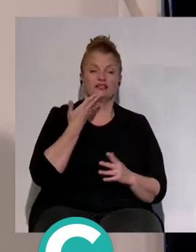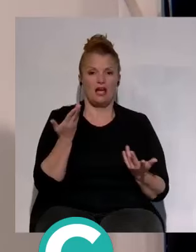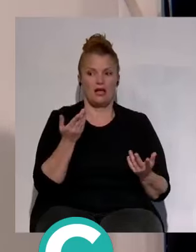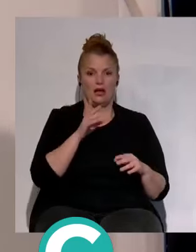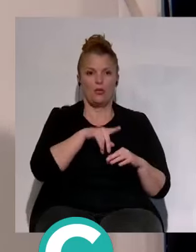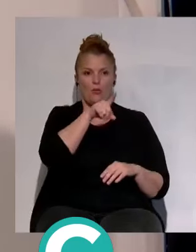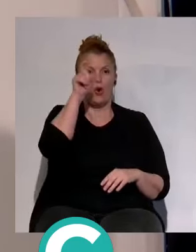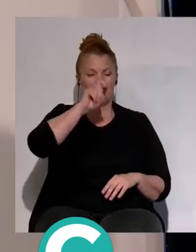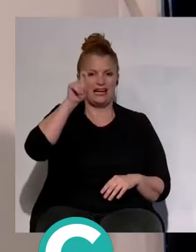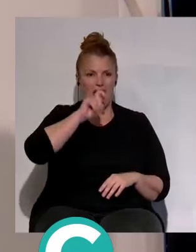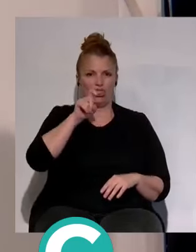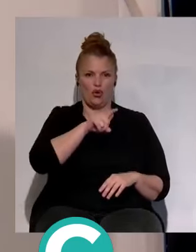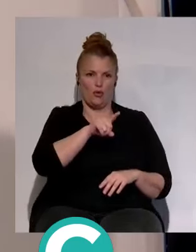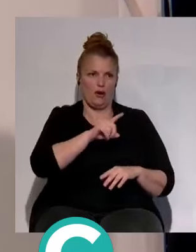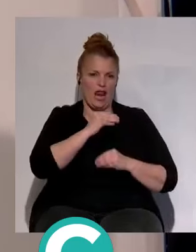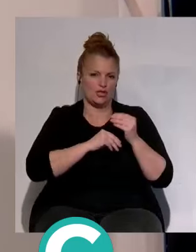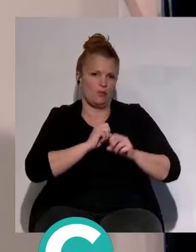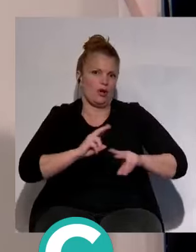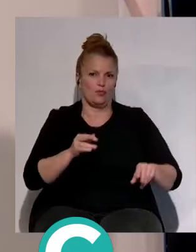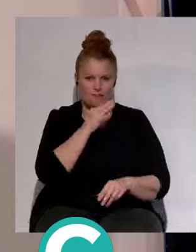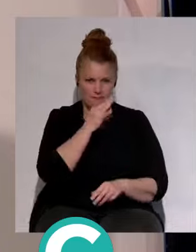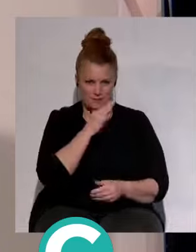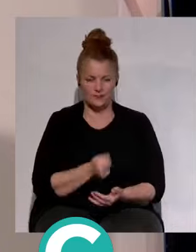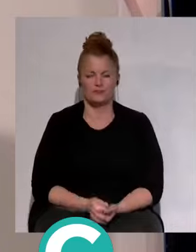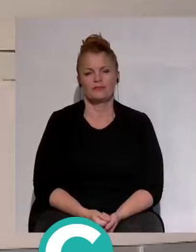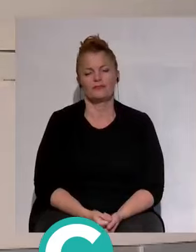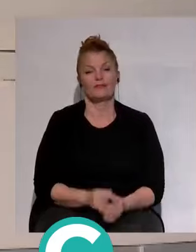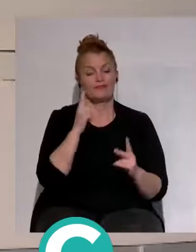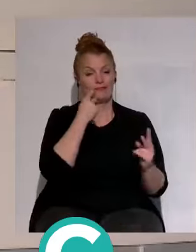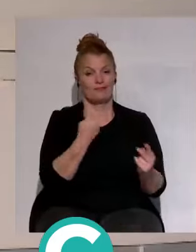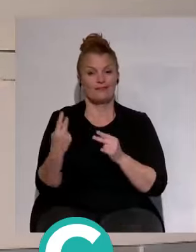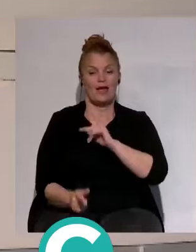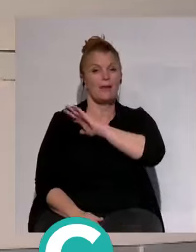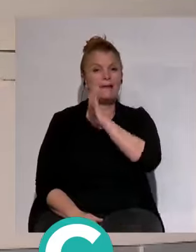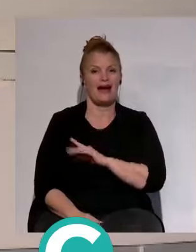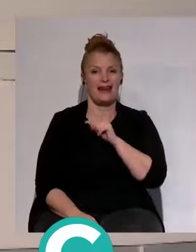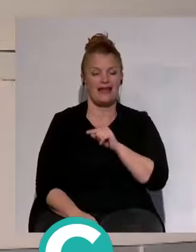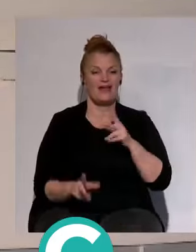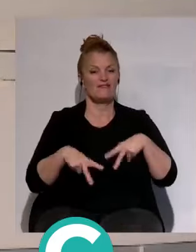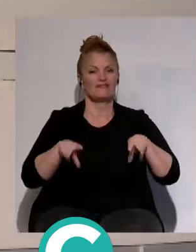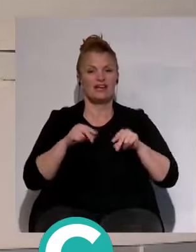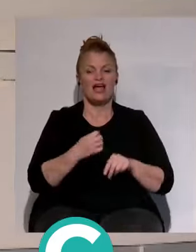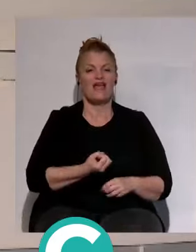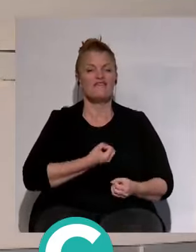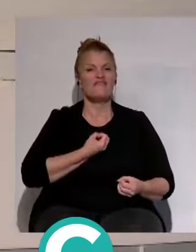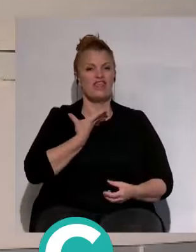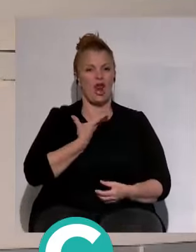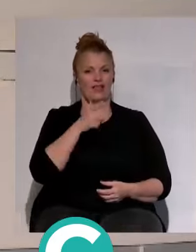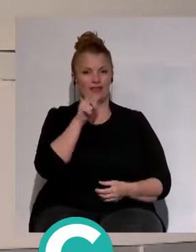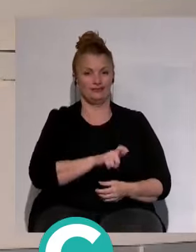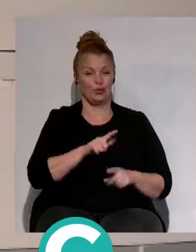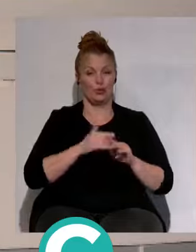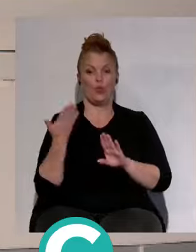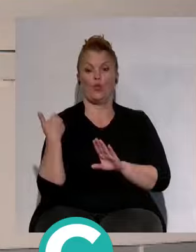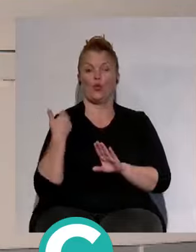enterrador. Bueno, pues vamos a ver imágenes de la salida de los aficionados al término del partido frente al Unión Deportiva de Las Palmas.